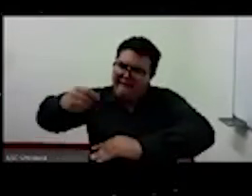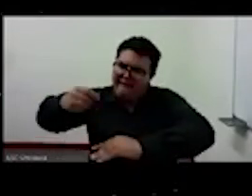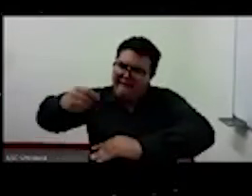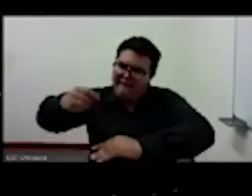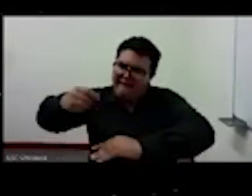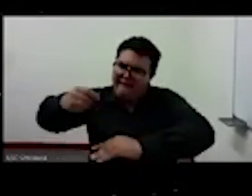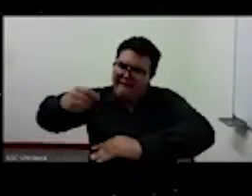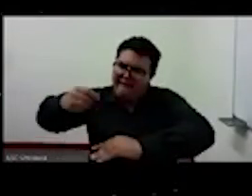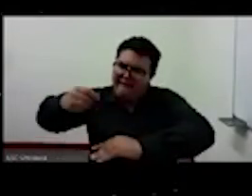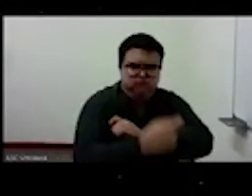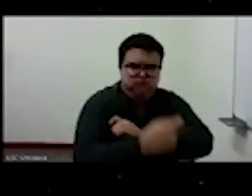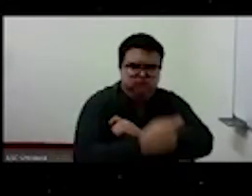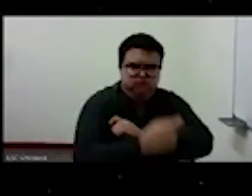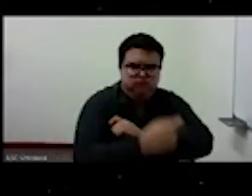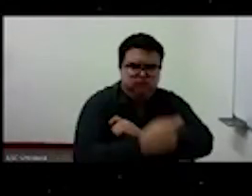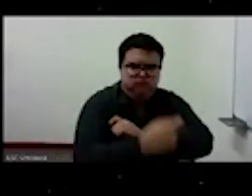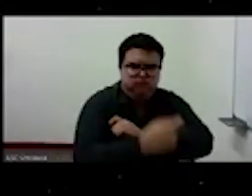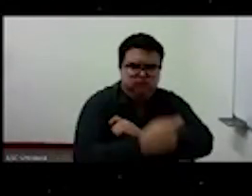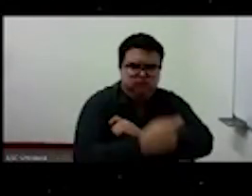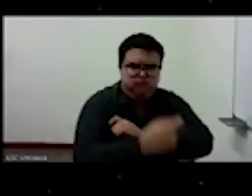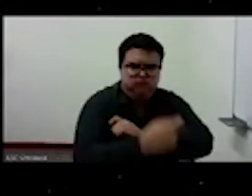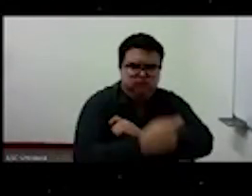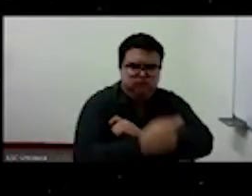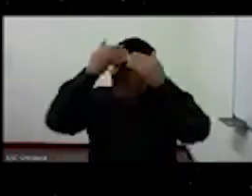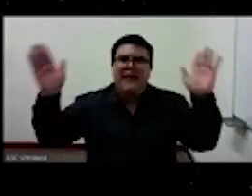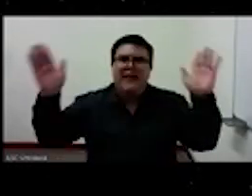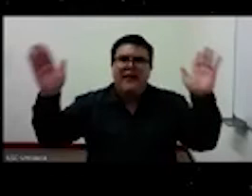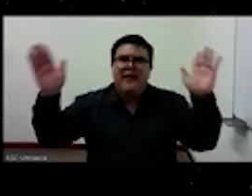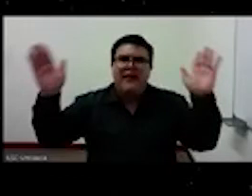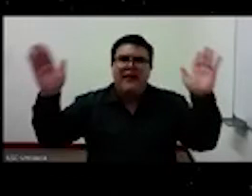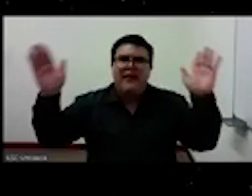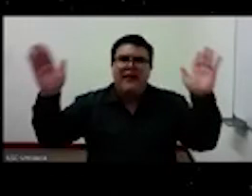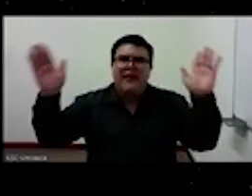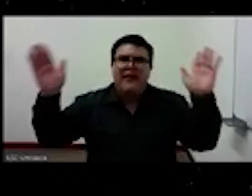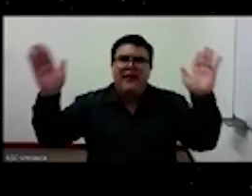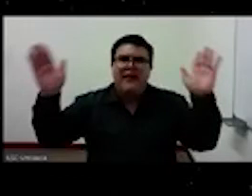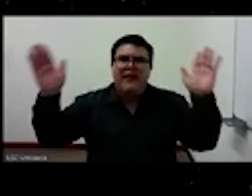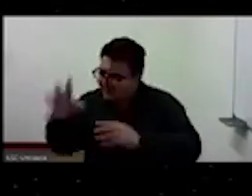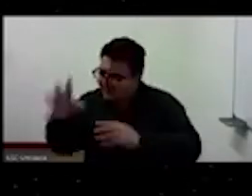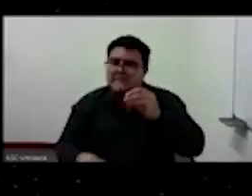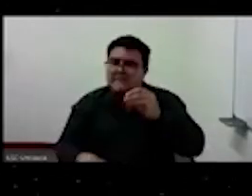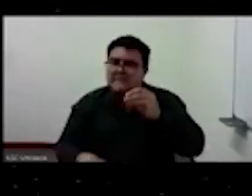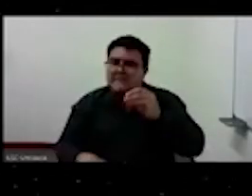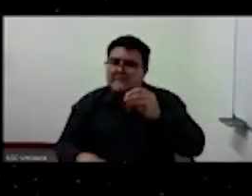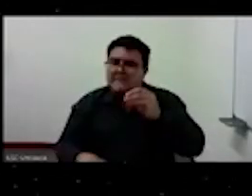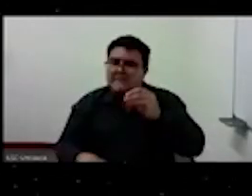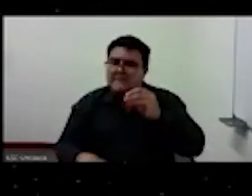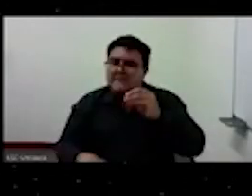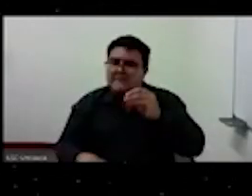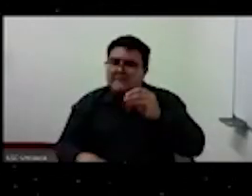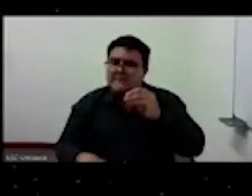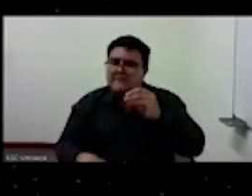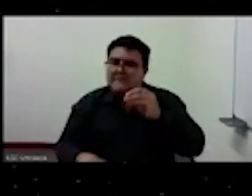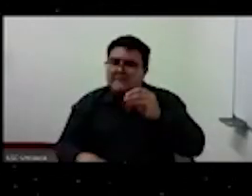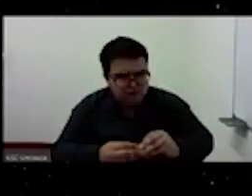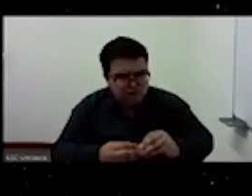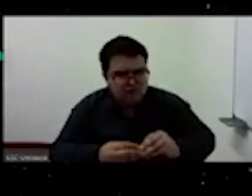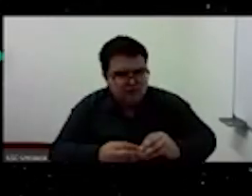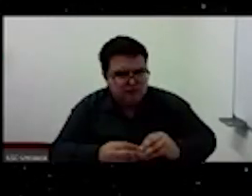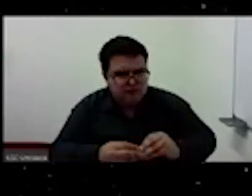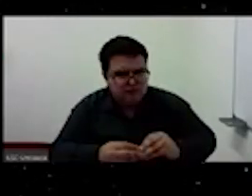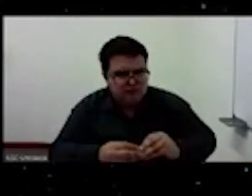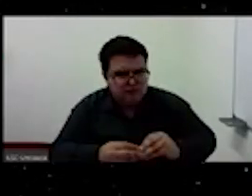pensamiento psicoanalítico y una nueva poesía